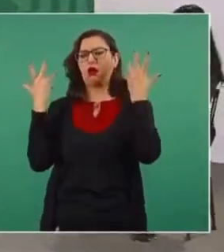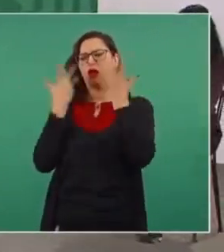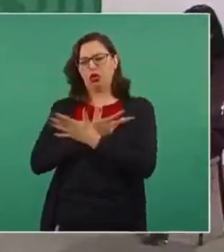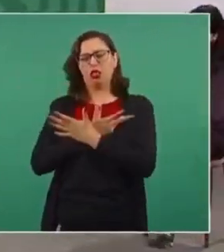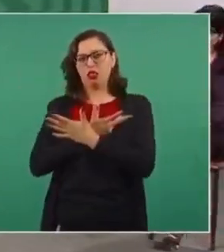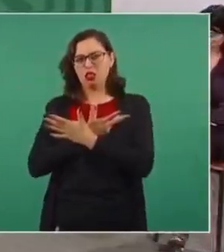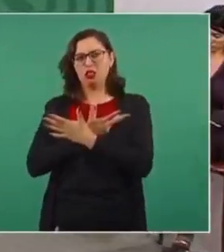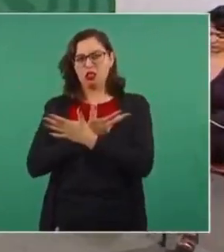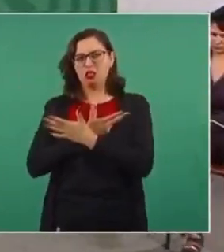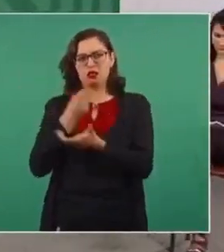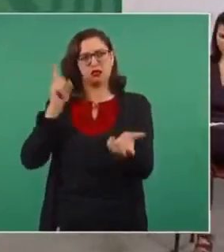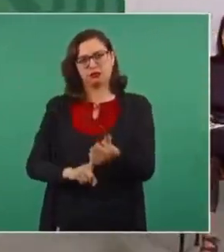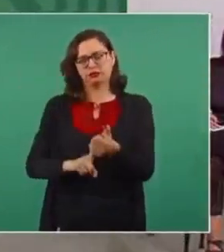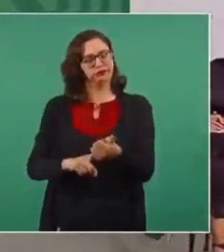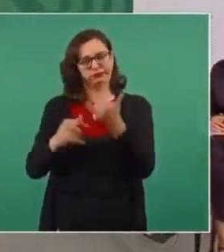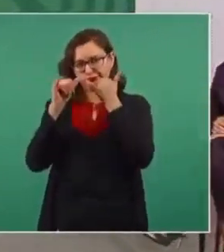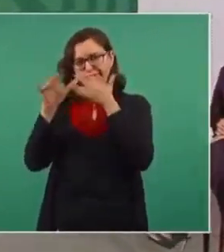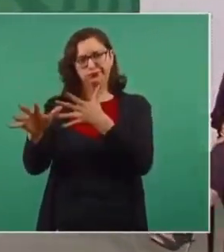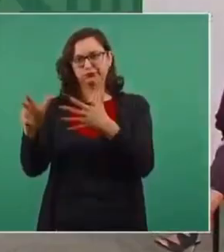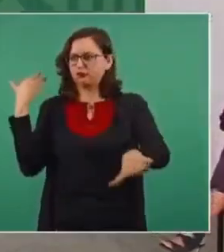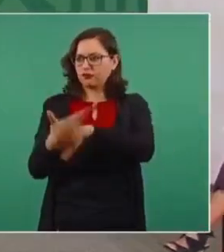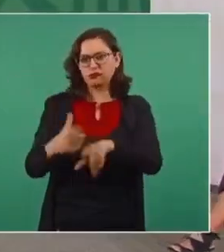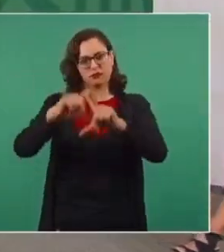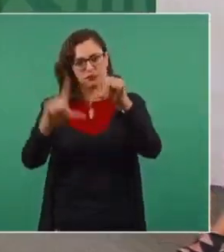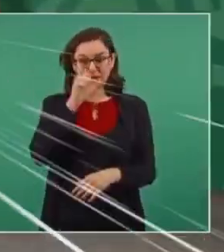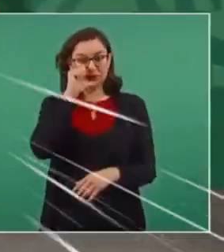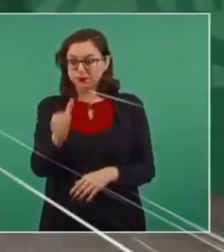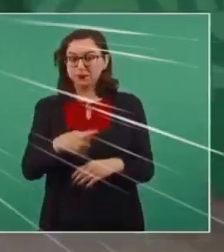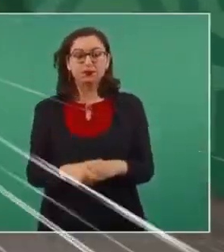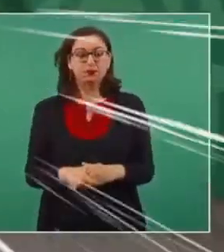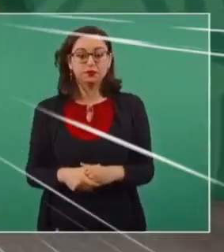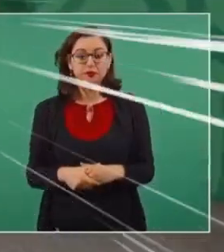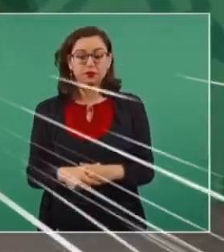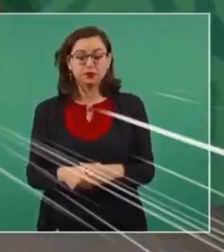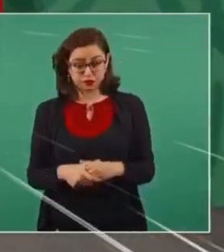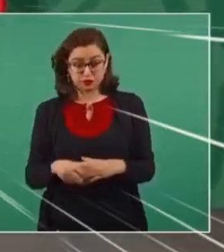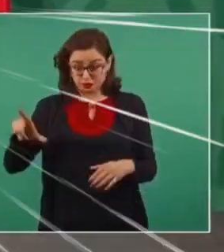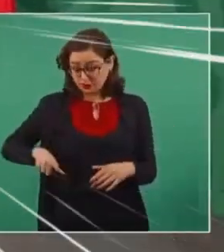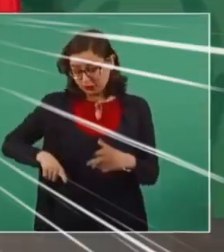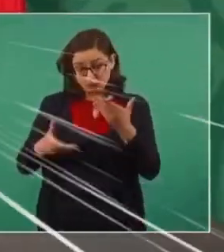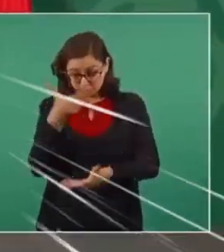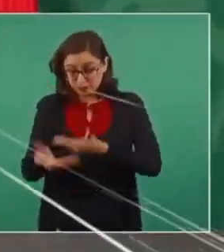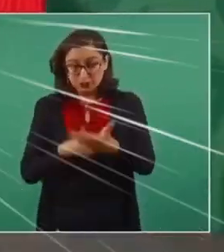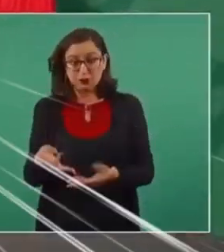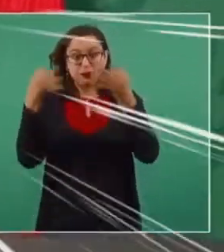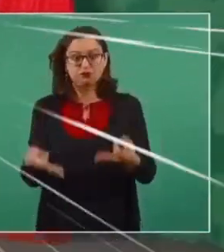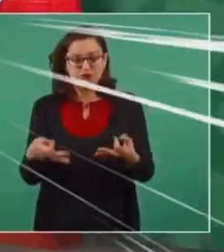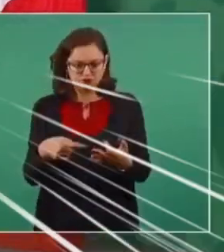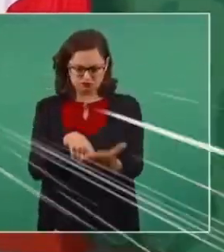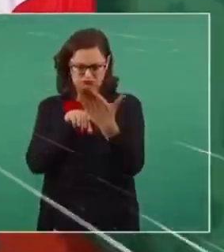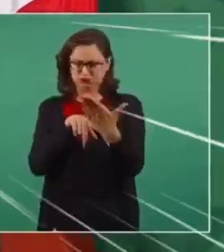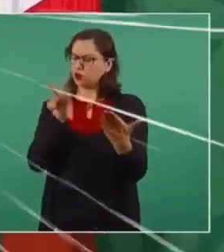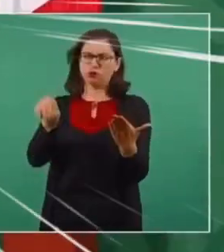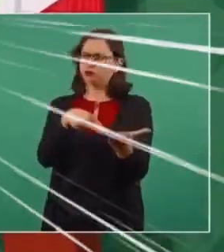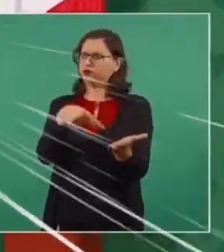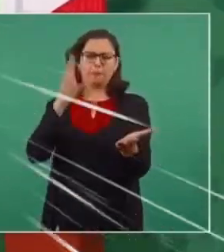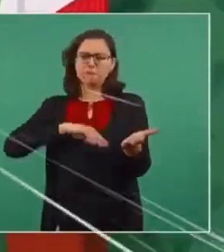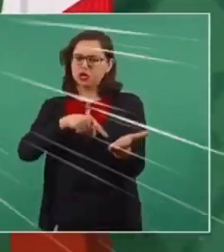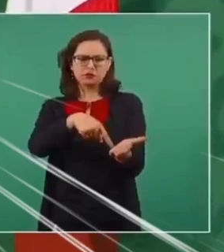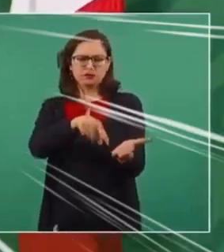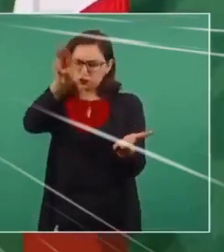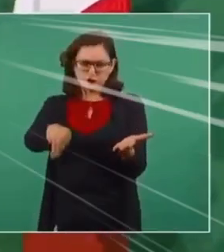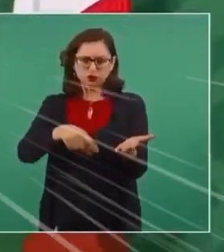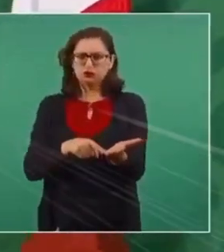cuenta de que era un contrato contrario al interés público. Un buen servidor público es aquel que dice, no, esto no está bien.